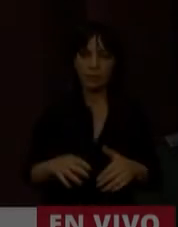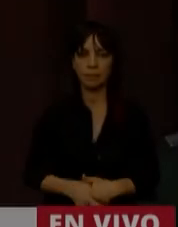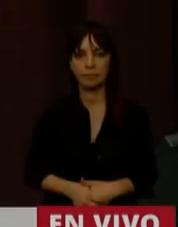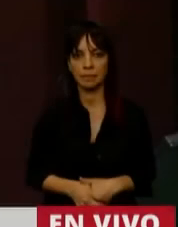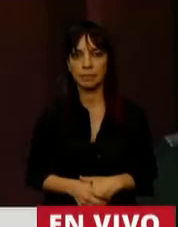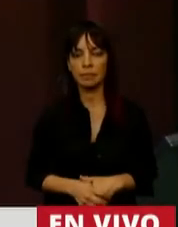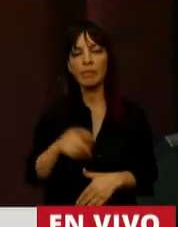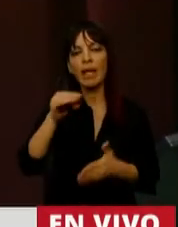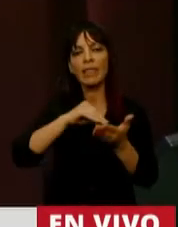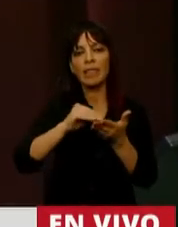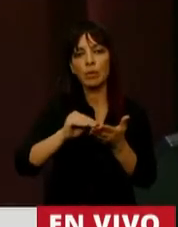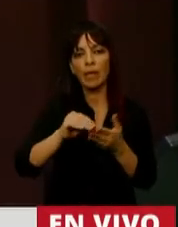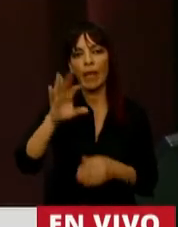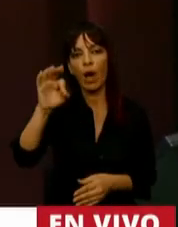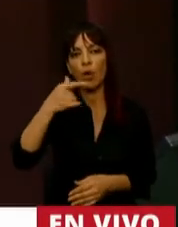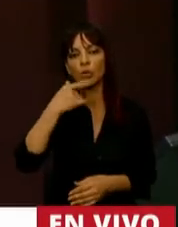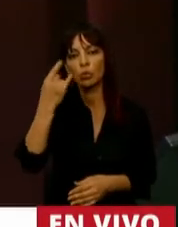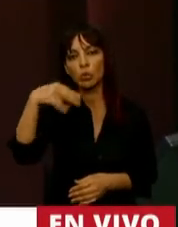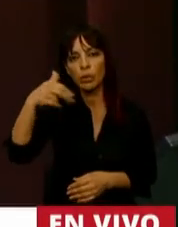Tiene la palabra la diputada Blanca Uzuna.